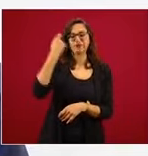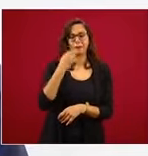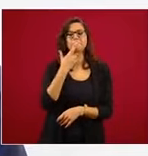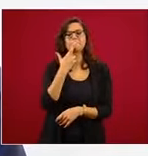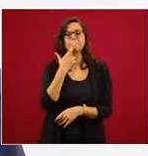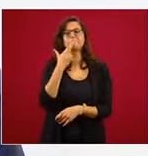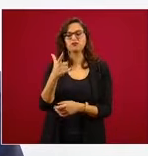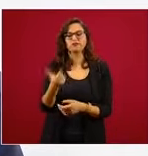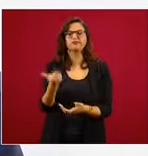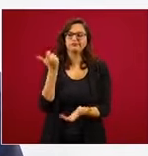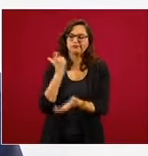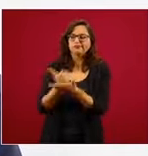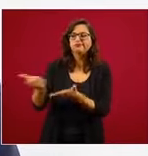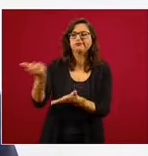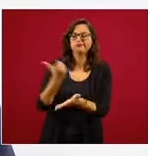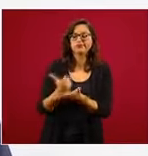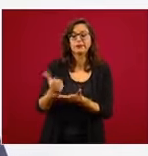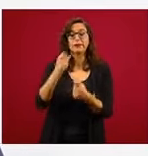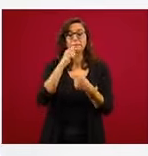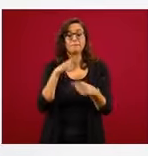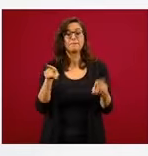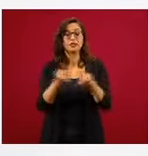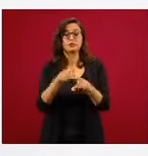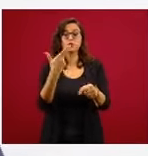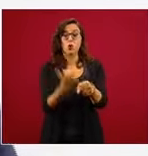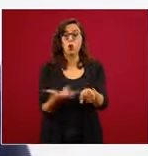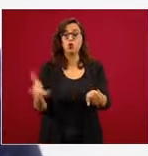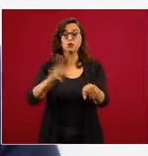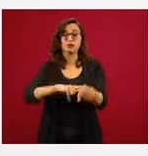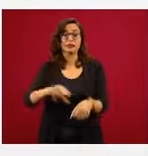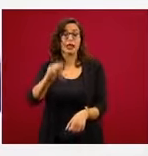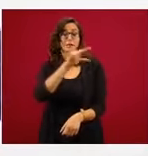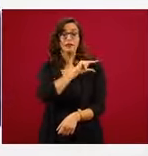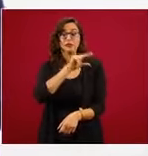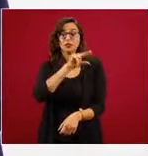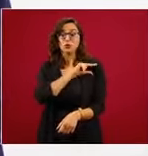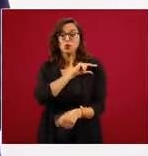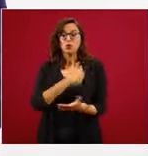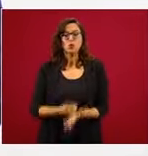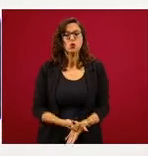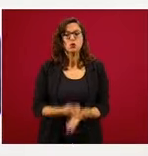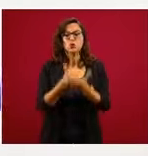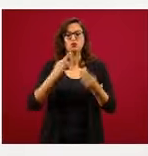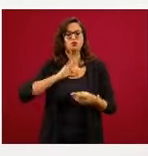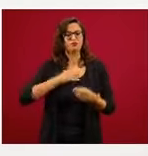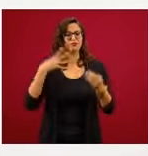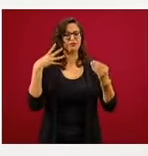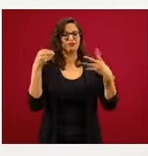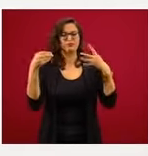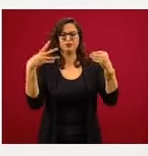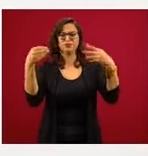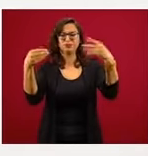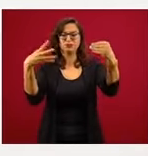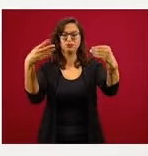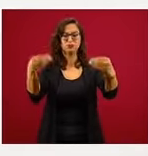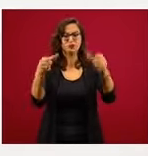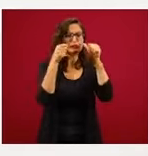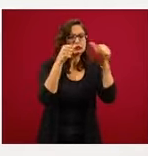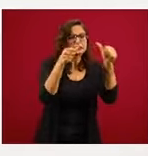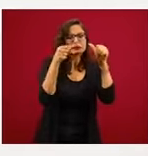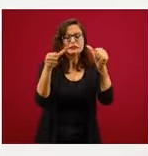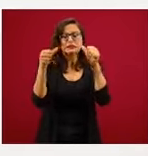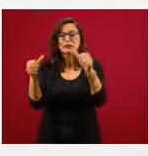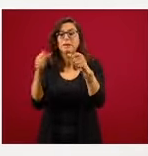Además, los hospitales privados nos han ayudado a enfrentar la pandemia y las televisoras